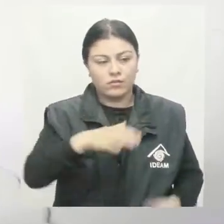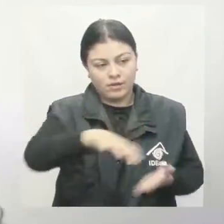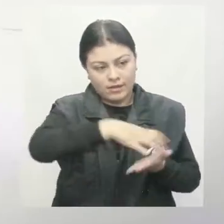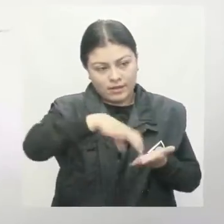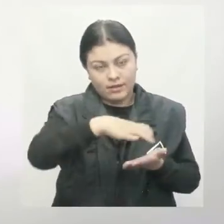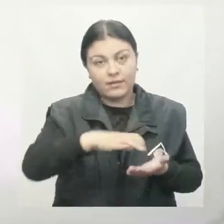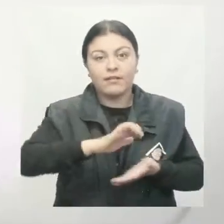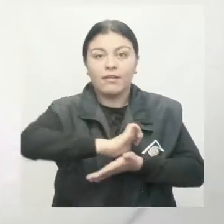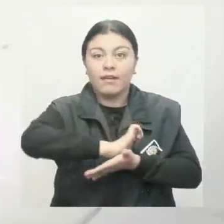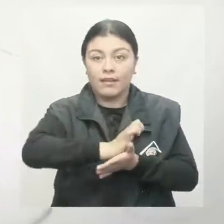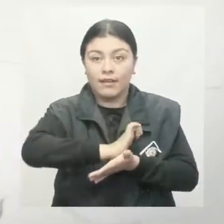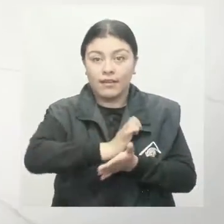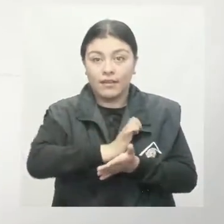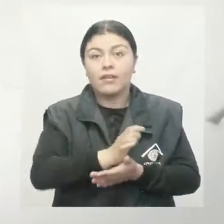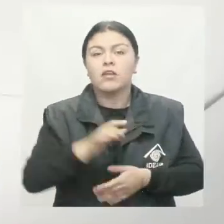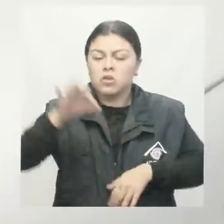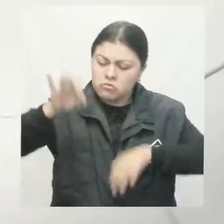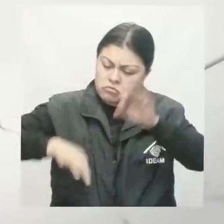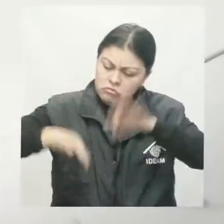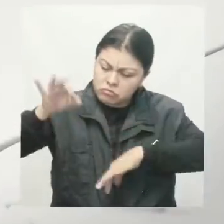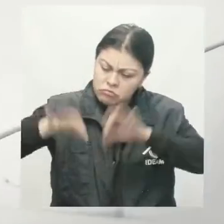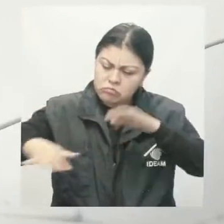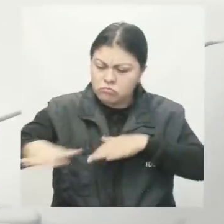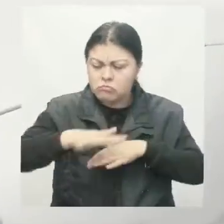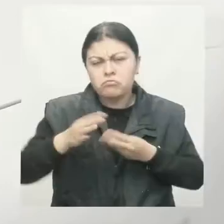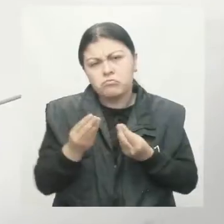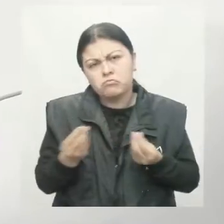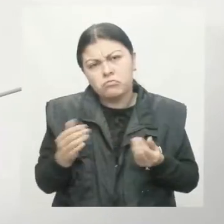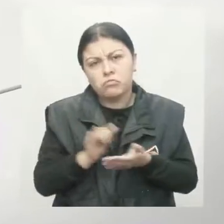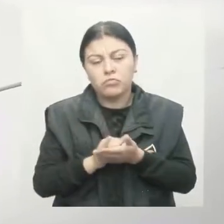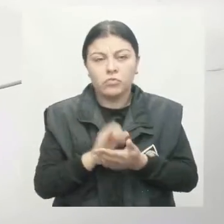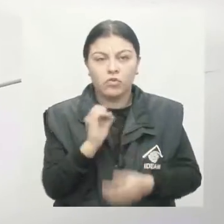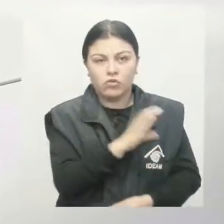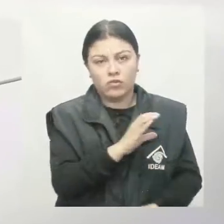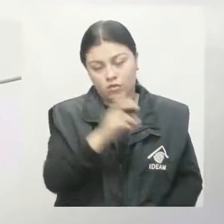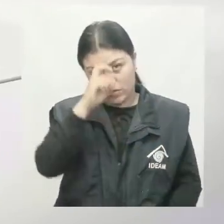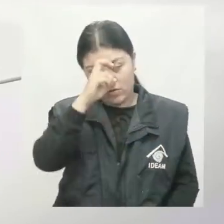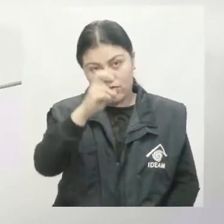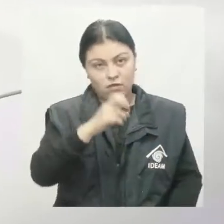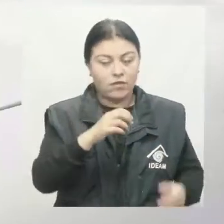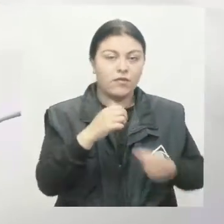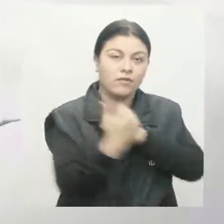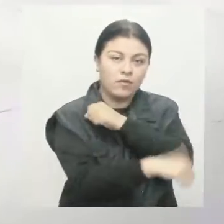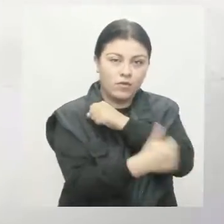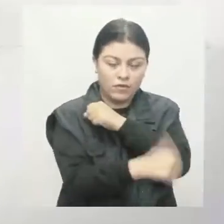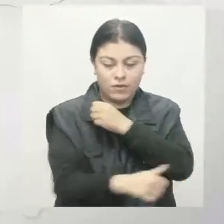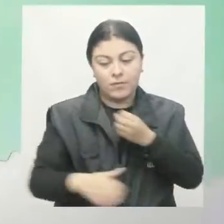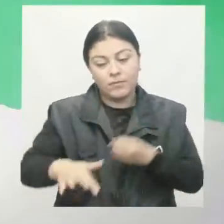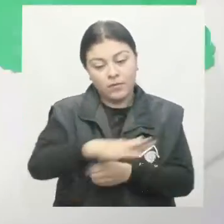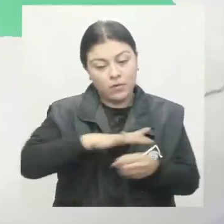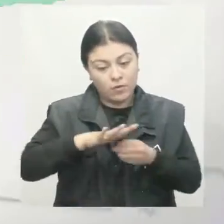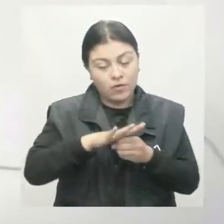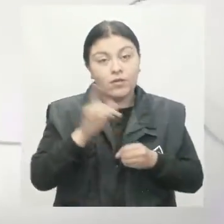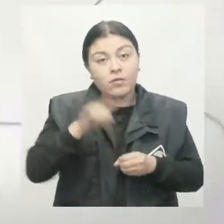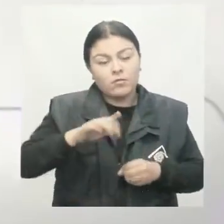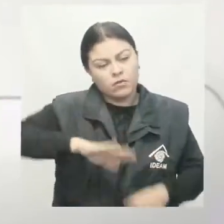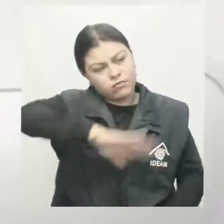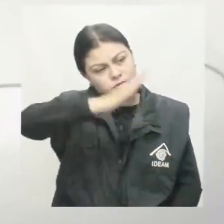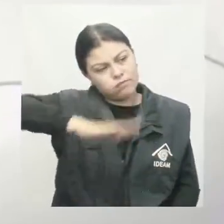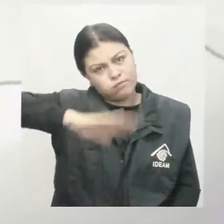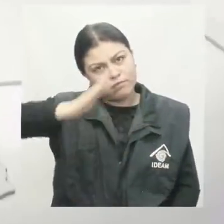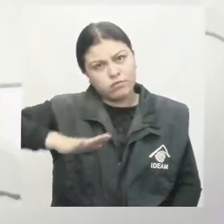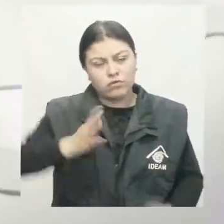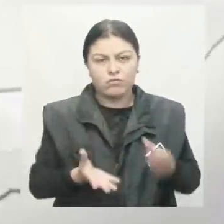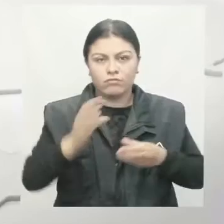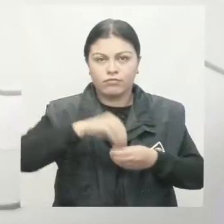cafetero y lloviznas más suaves en el occidente y norte de Boyacá, norte y oriente de Cundinamarca y en las zonas montañosas al oriente del